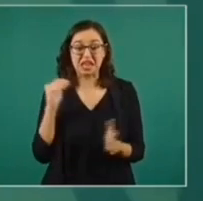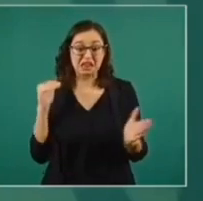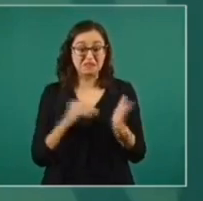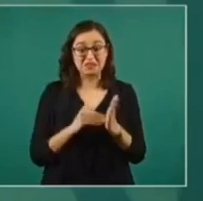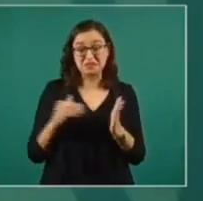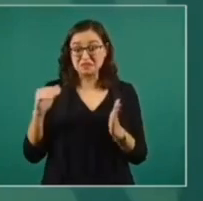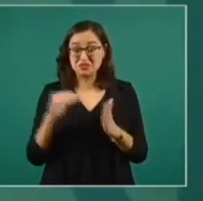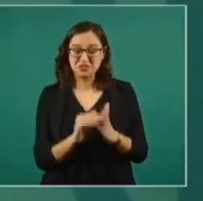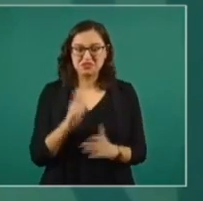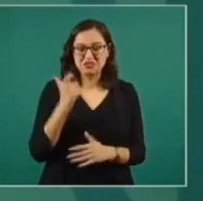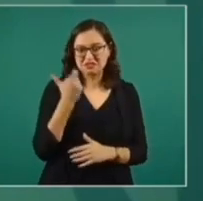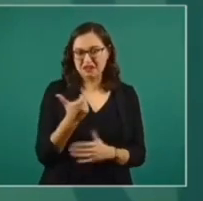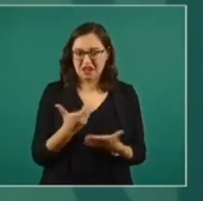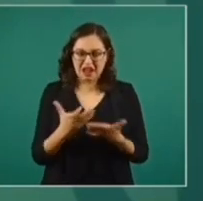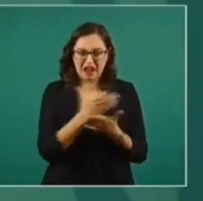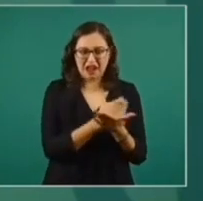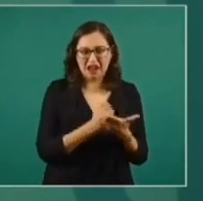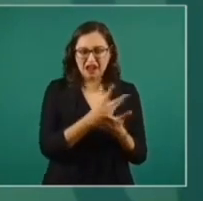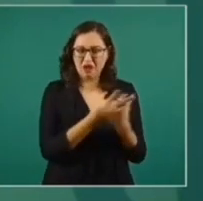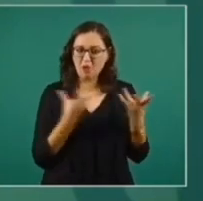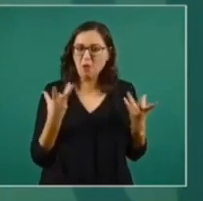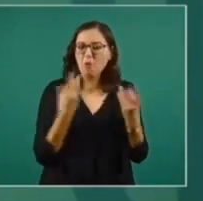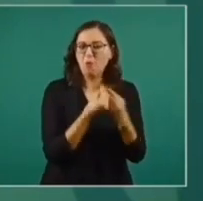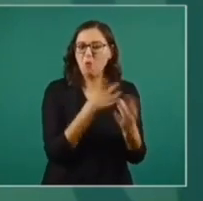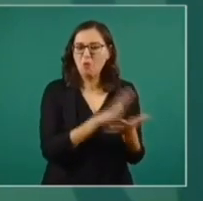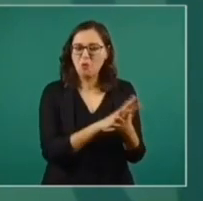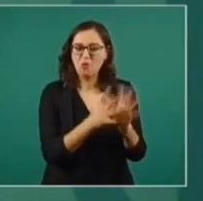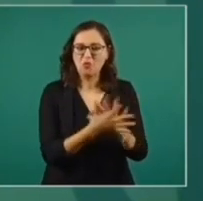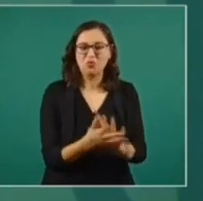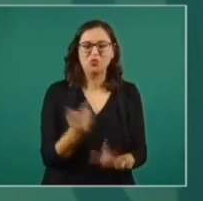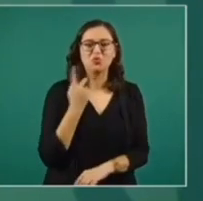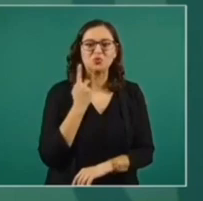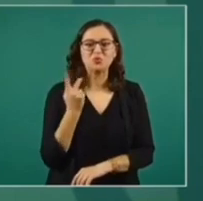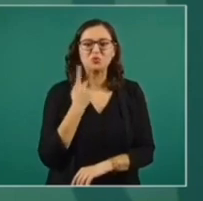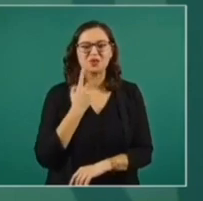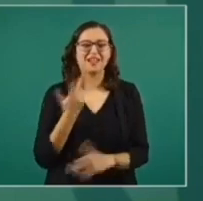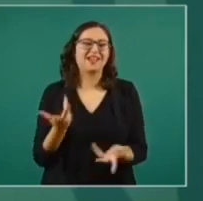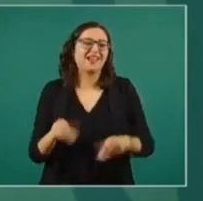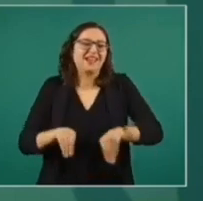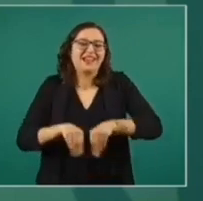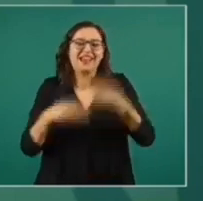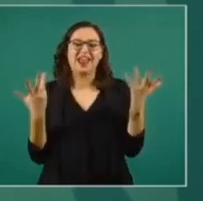mediática, pues la alentaron ellos